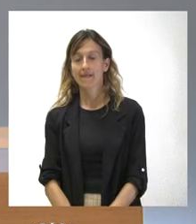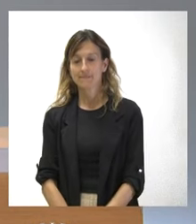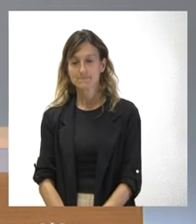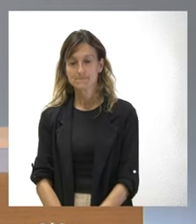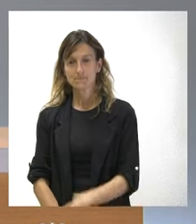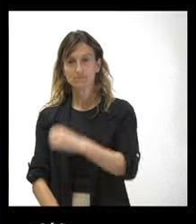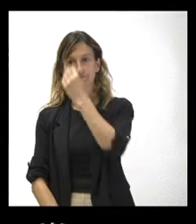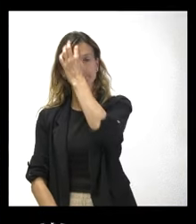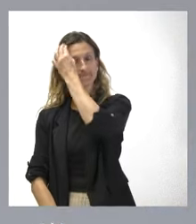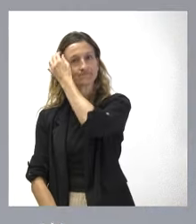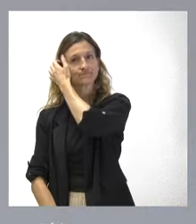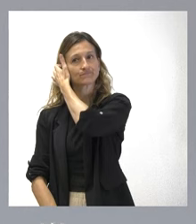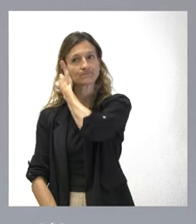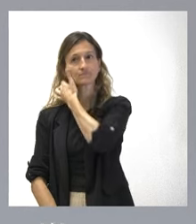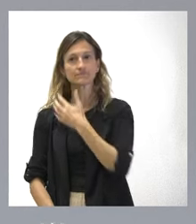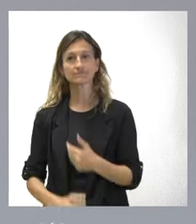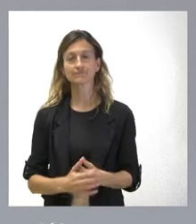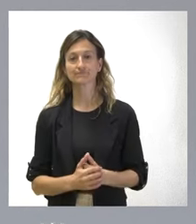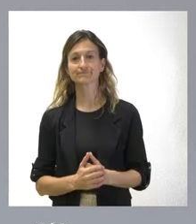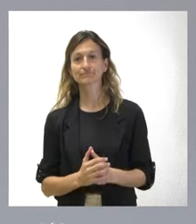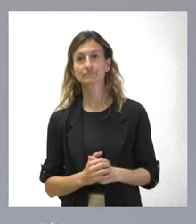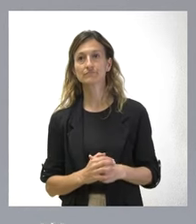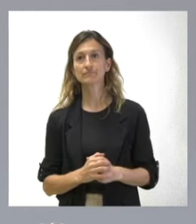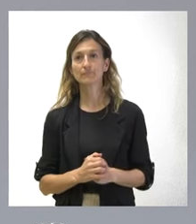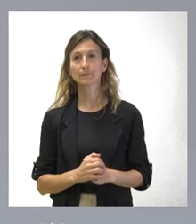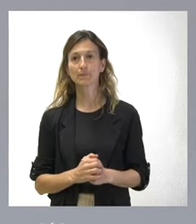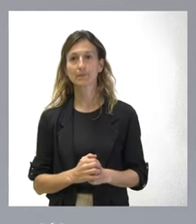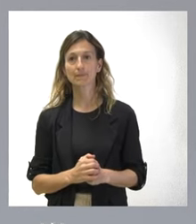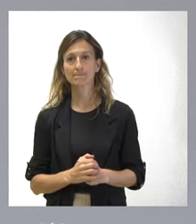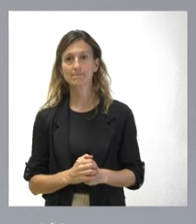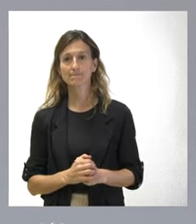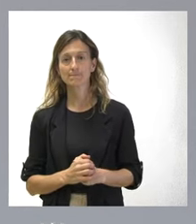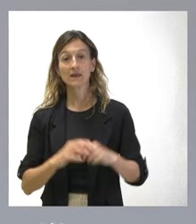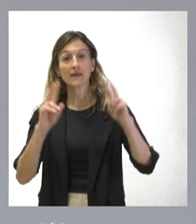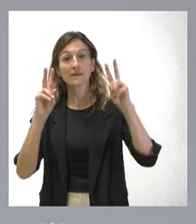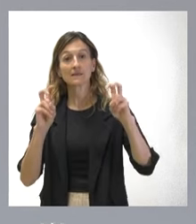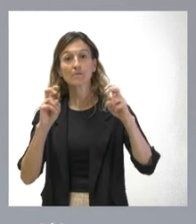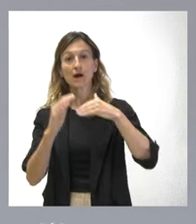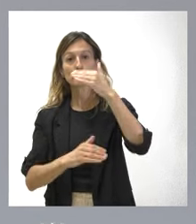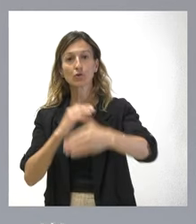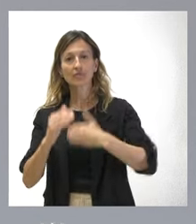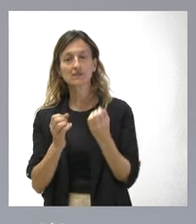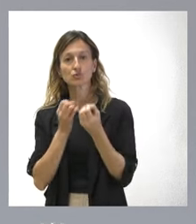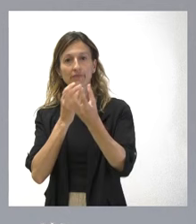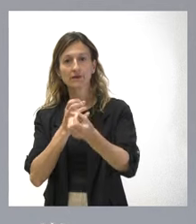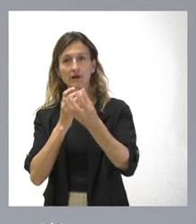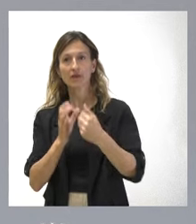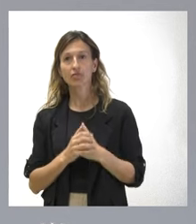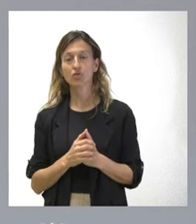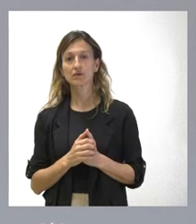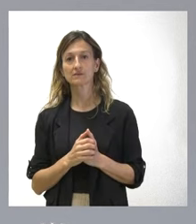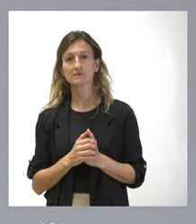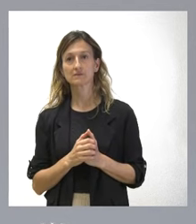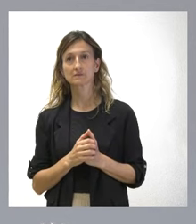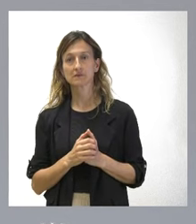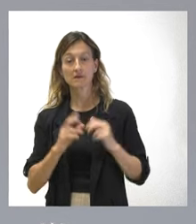Bien, y respecto al proceso, declaraciones que hay de determinados